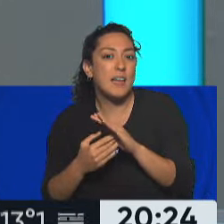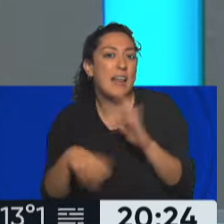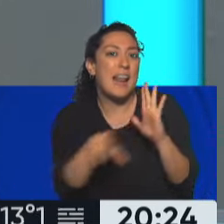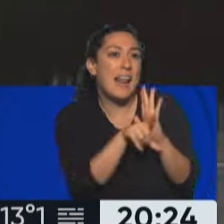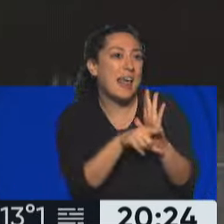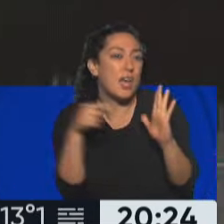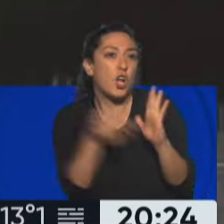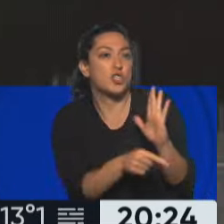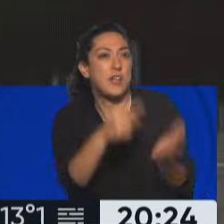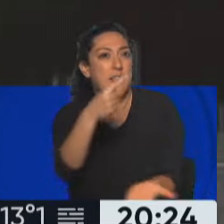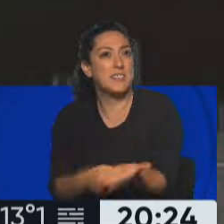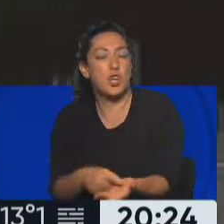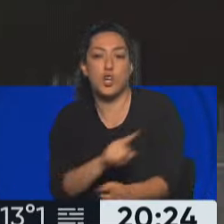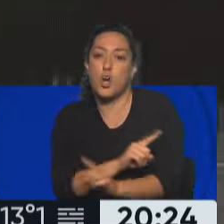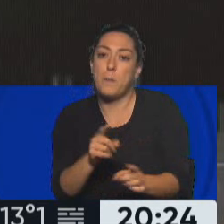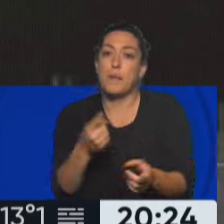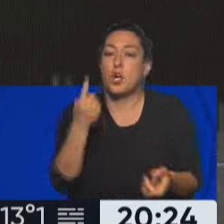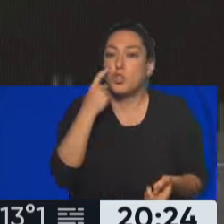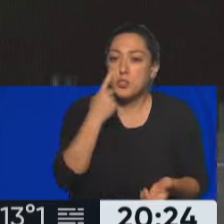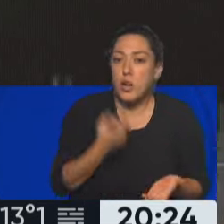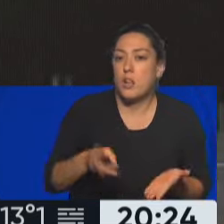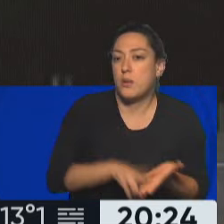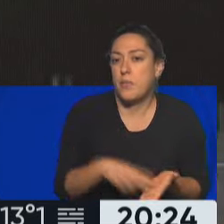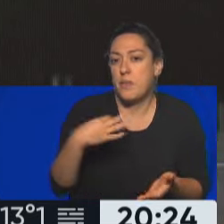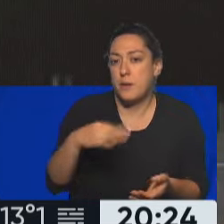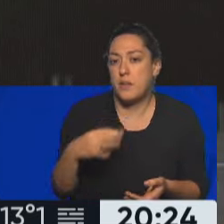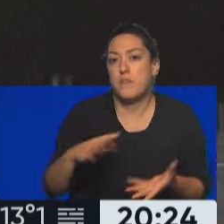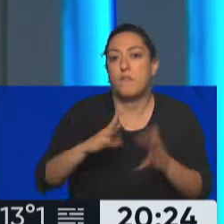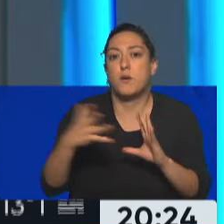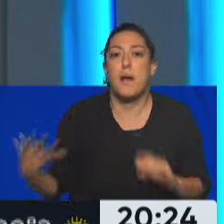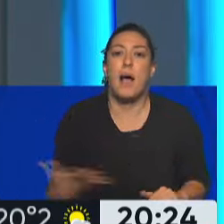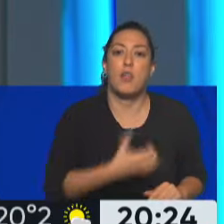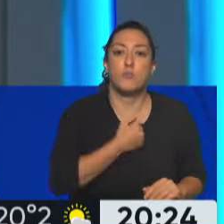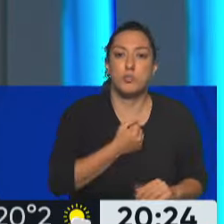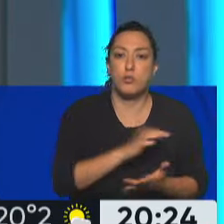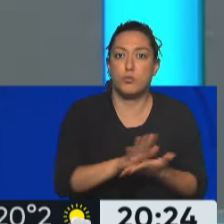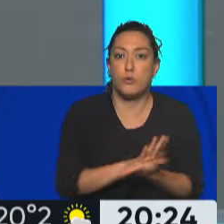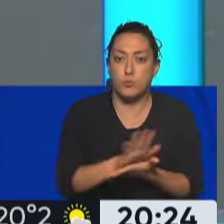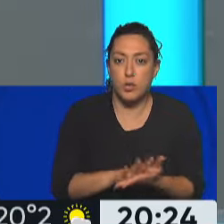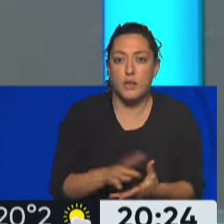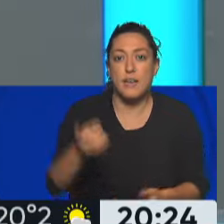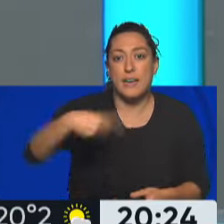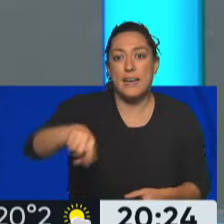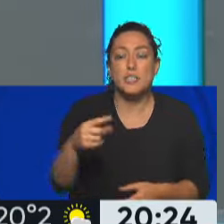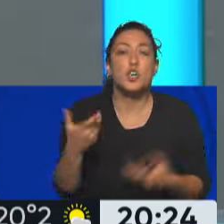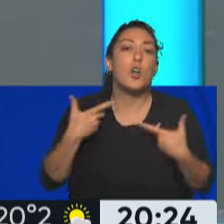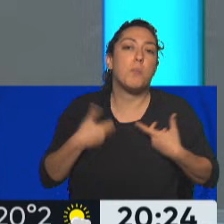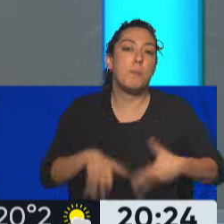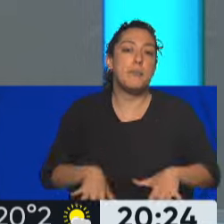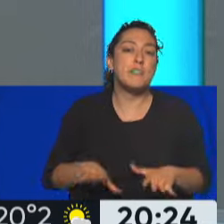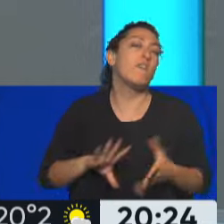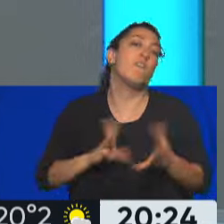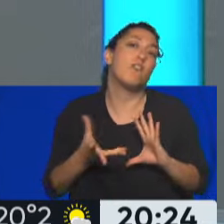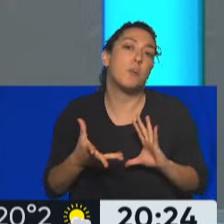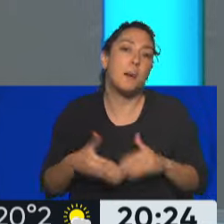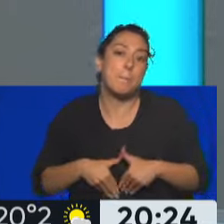está vigente. estamos de acuerdo que hay que revisar. Y la solución rápida de este caso sería la adopción. La adopción. Podrían haber intentado por impugnar la maternidad de la